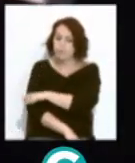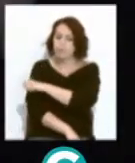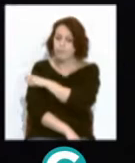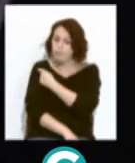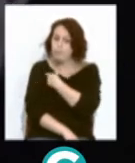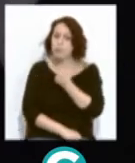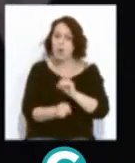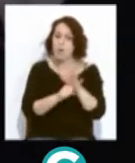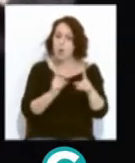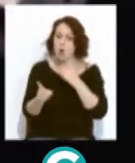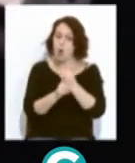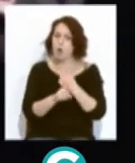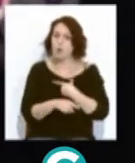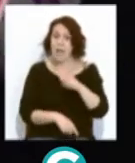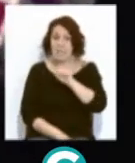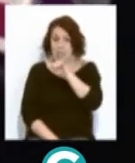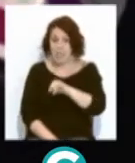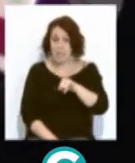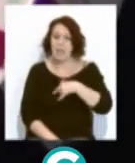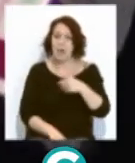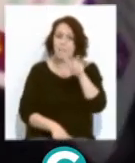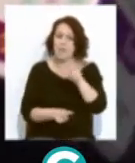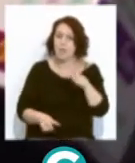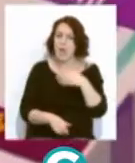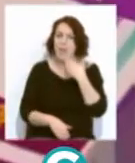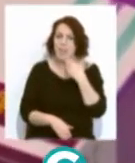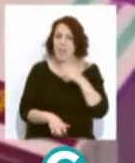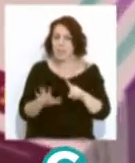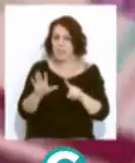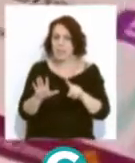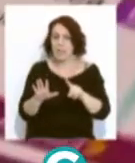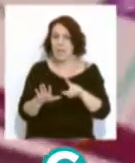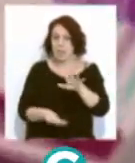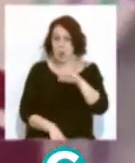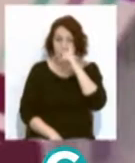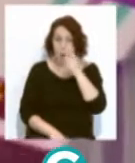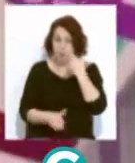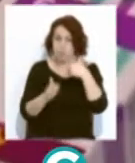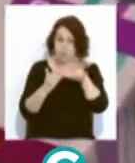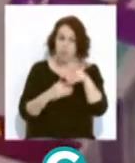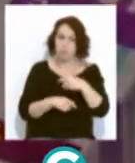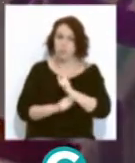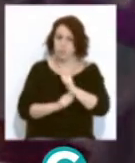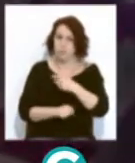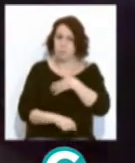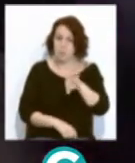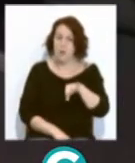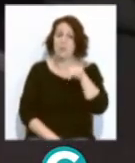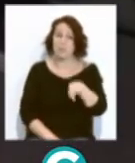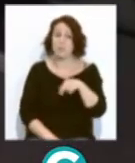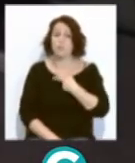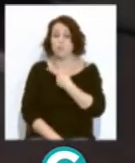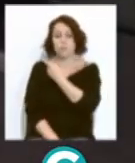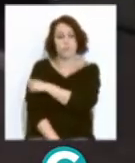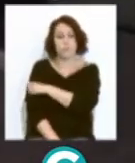de la vacuna contra el coronavirus de AstraZeneca a los mayores de 65, ya que, según ha considerado, esto posibilita que se pueda vacunar